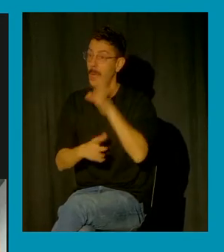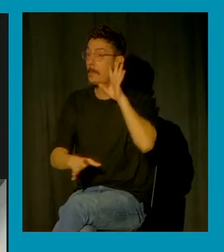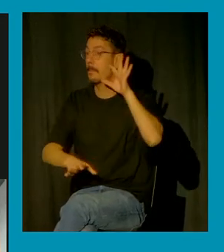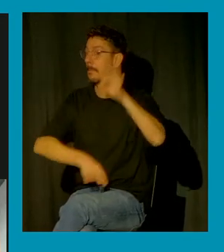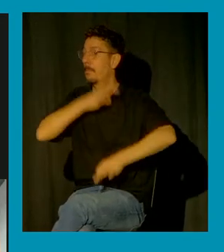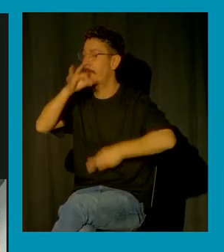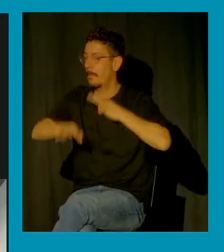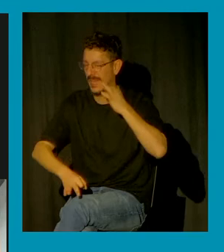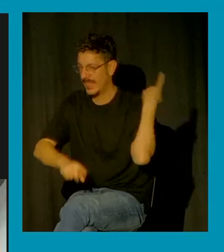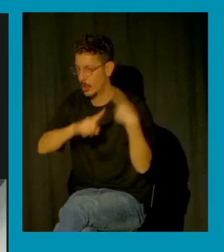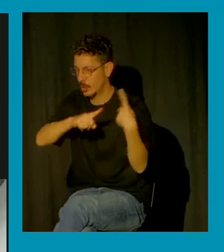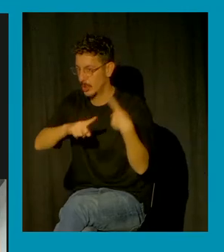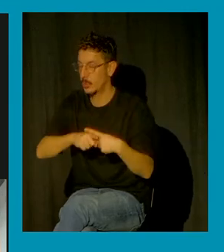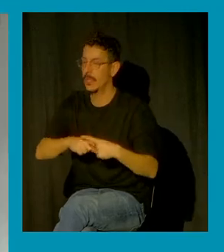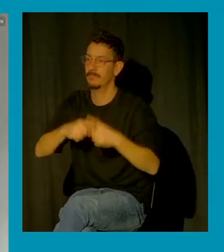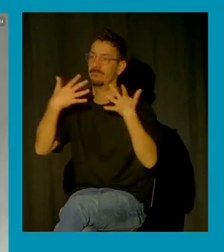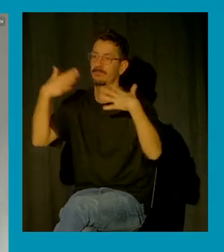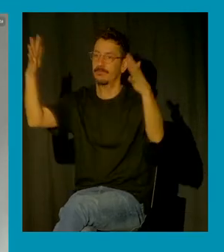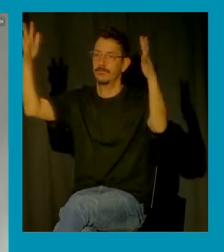muchas gracias